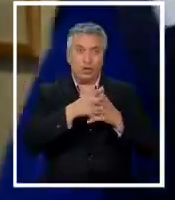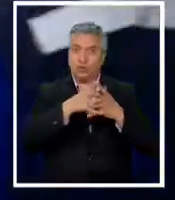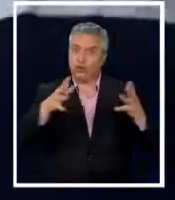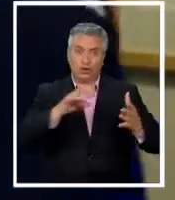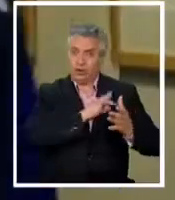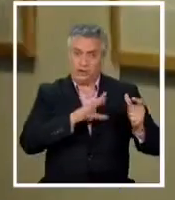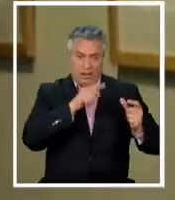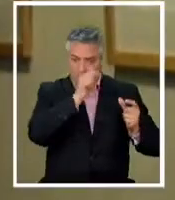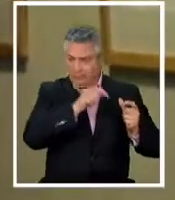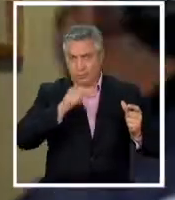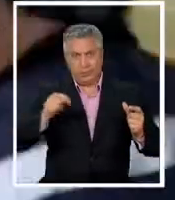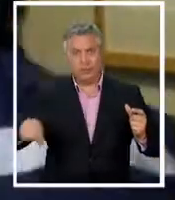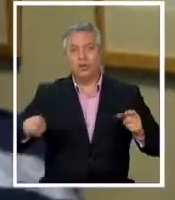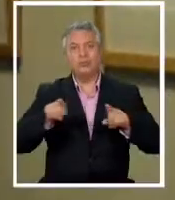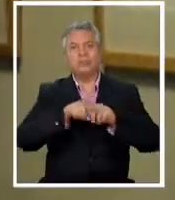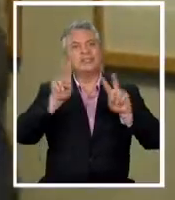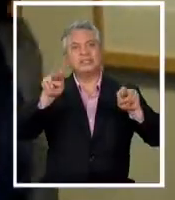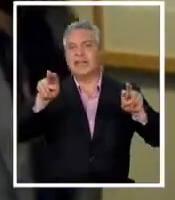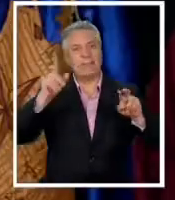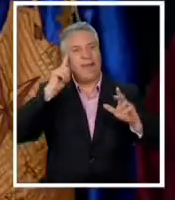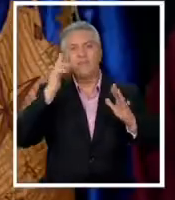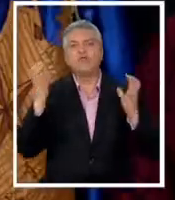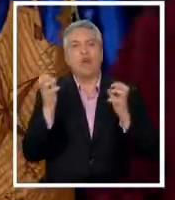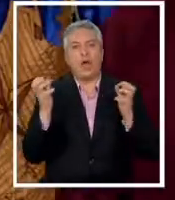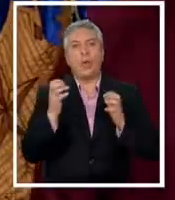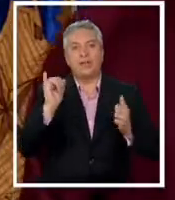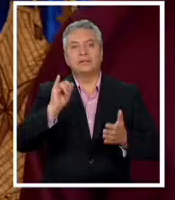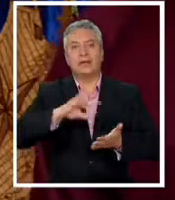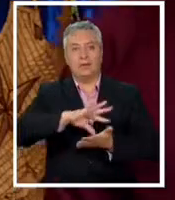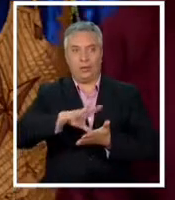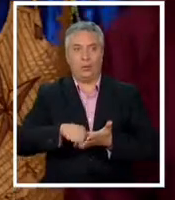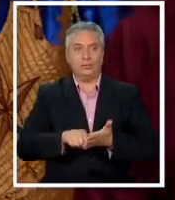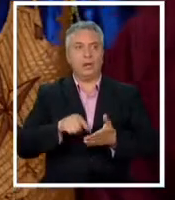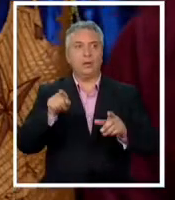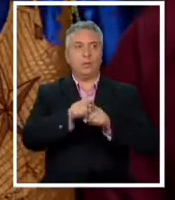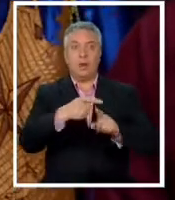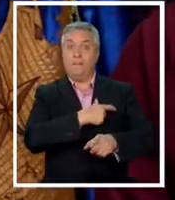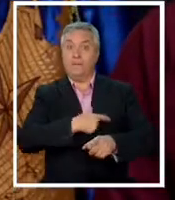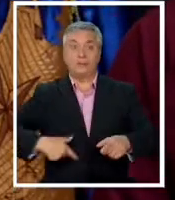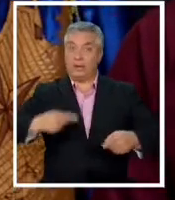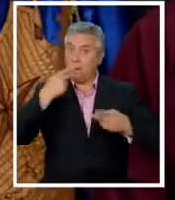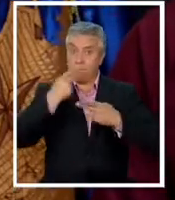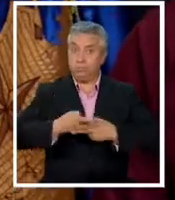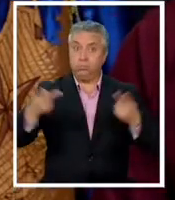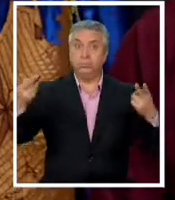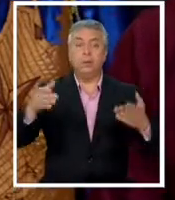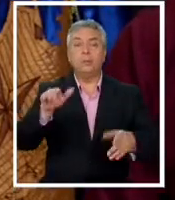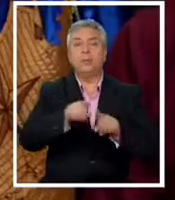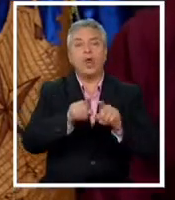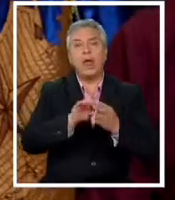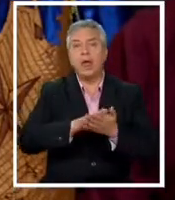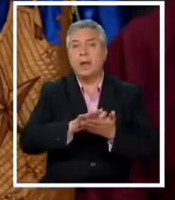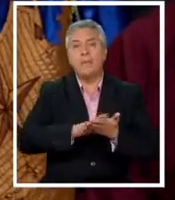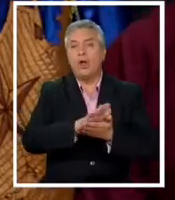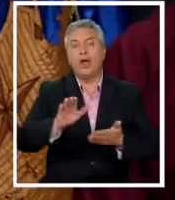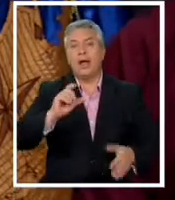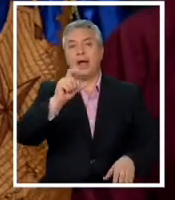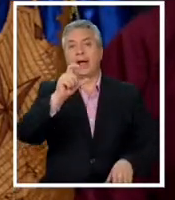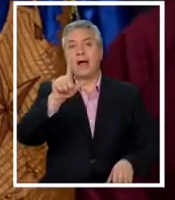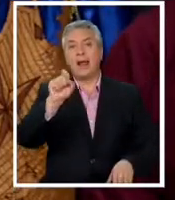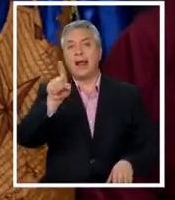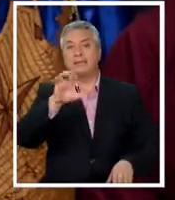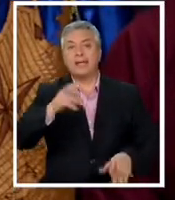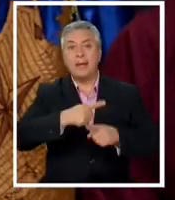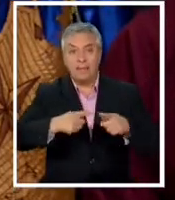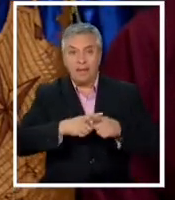partes del país vinculado a la violencia y a la delincuencia. Que el presidente haga anuncios, por ejemplo, respecto a las clases medias. Avancemos en un IFE.